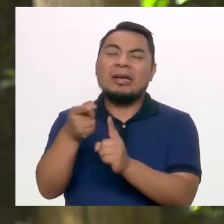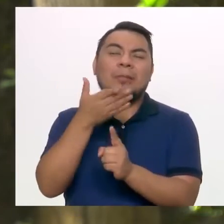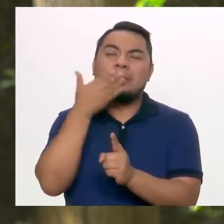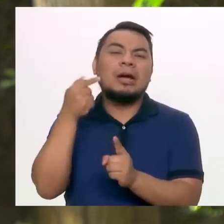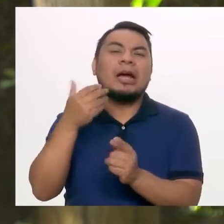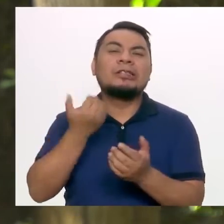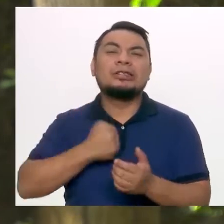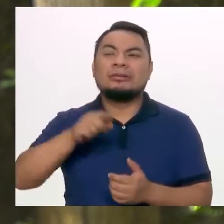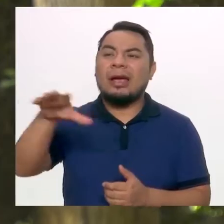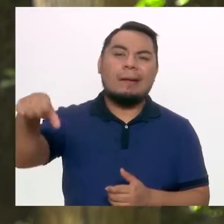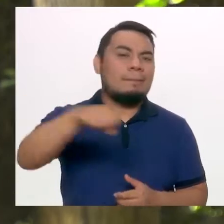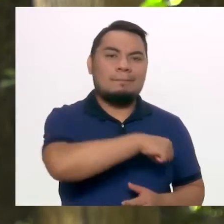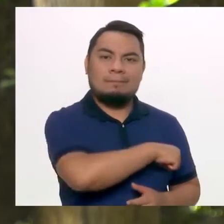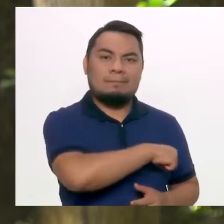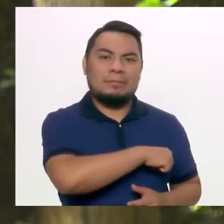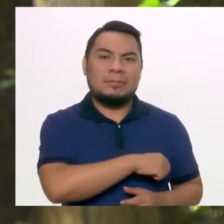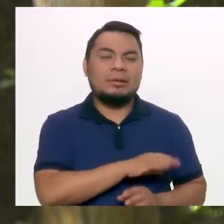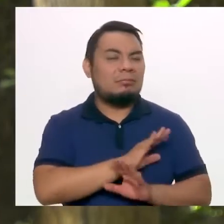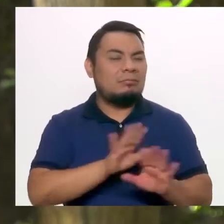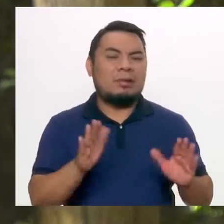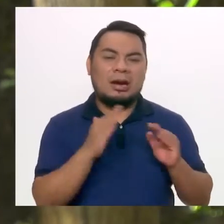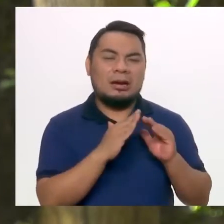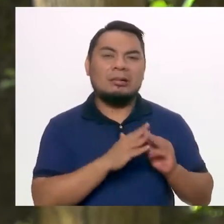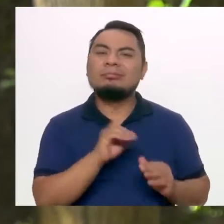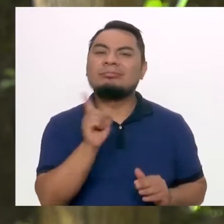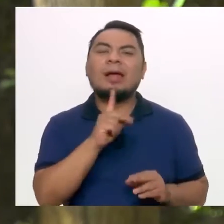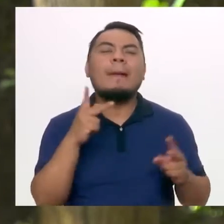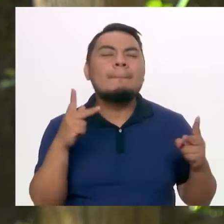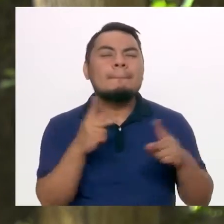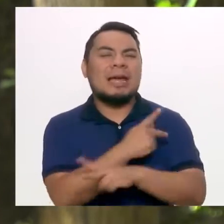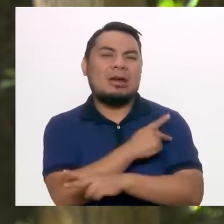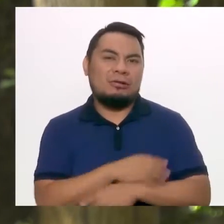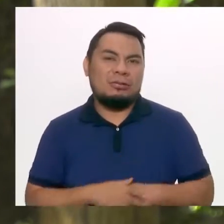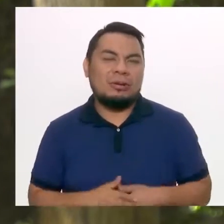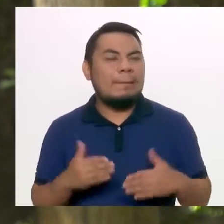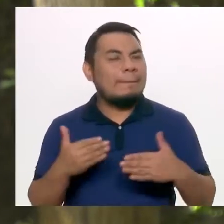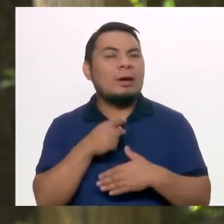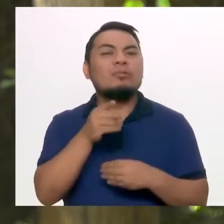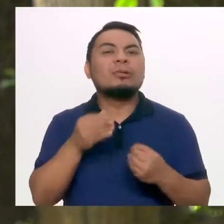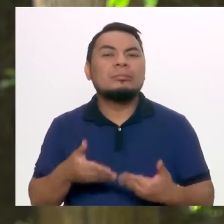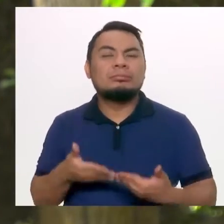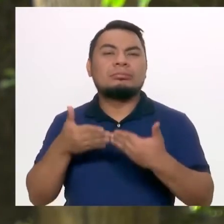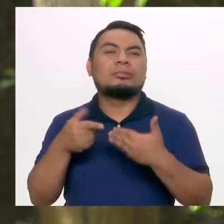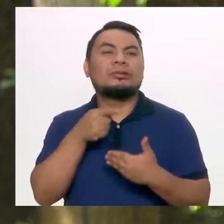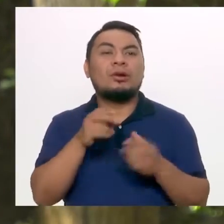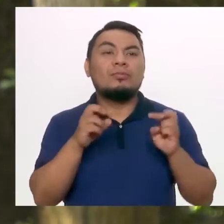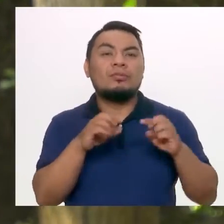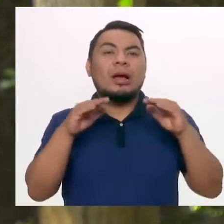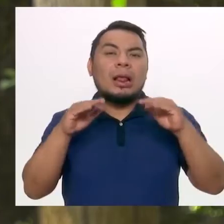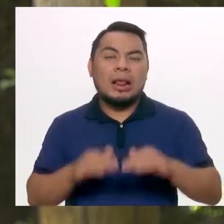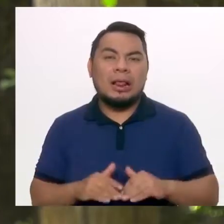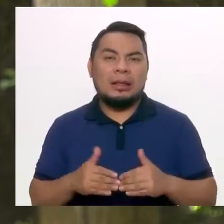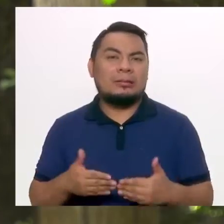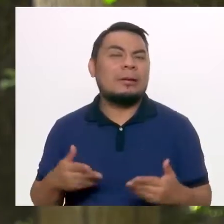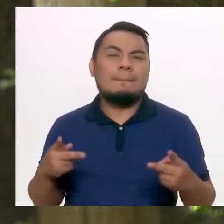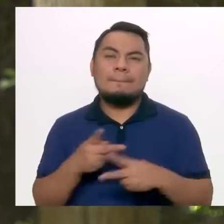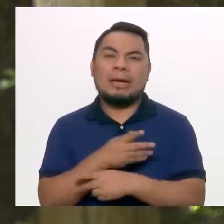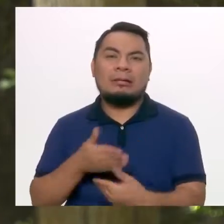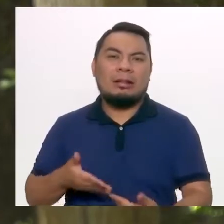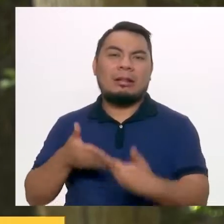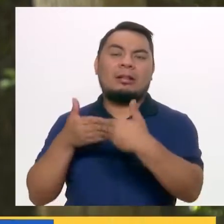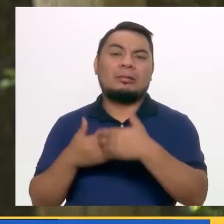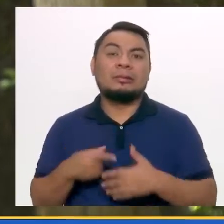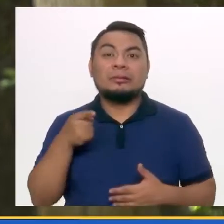aumentarle un problema, implica reducir sus oportunidades. Entonces,